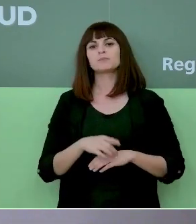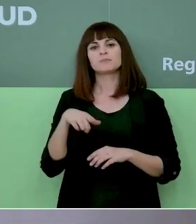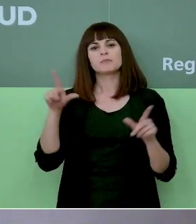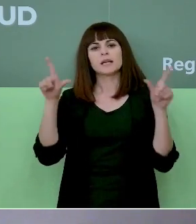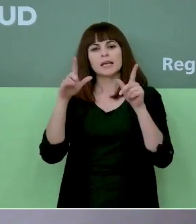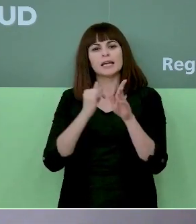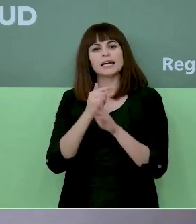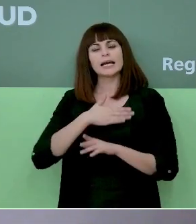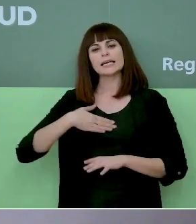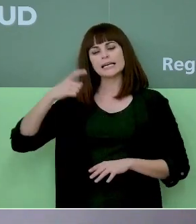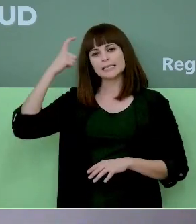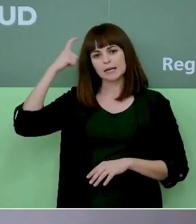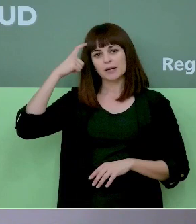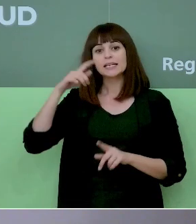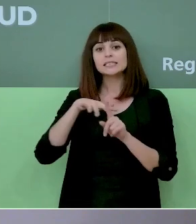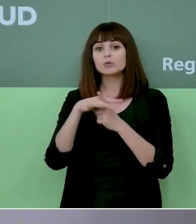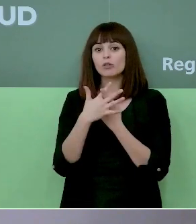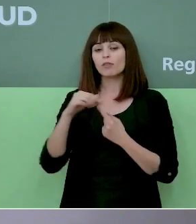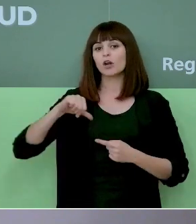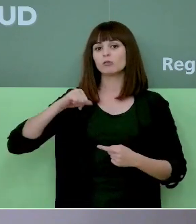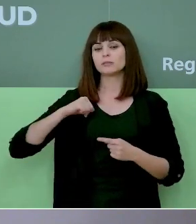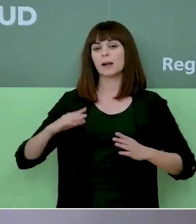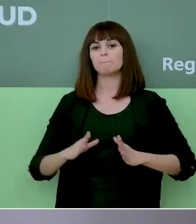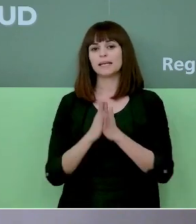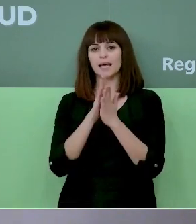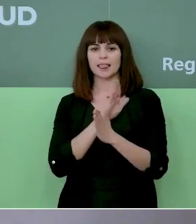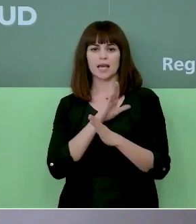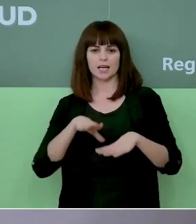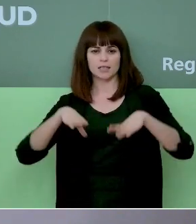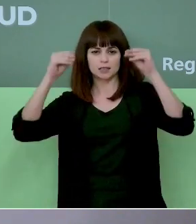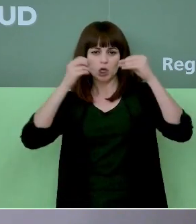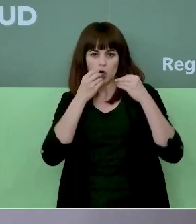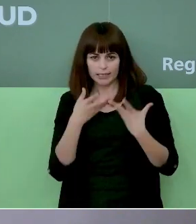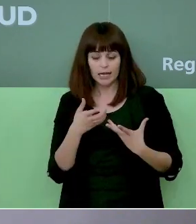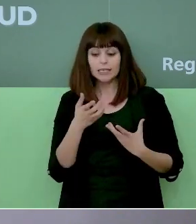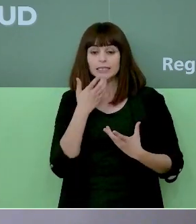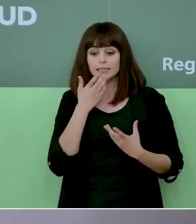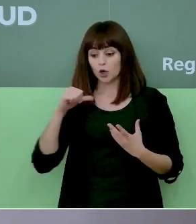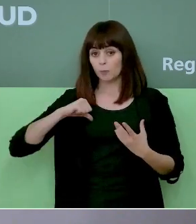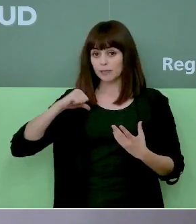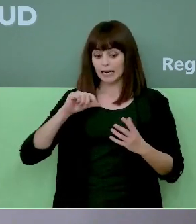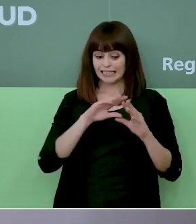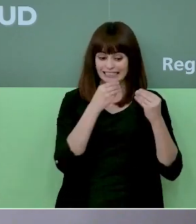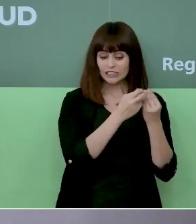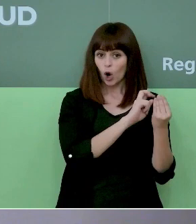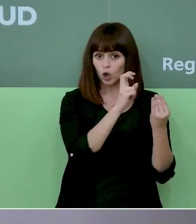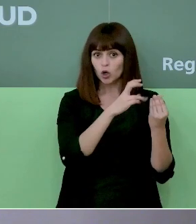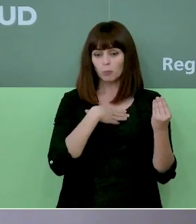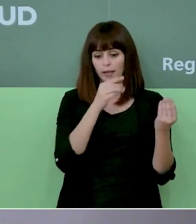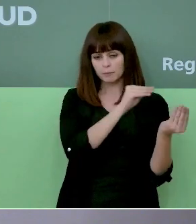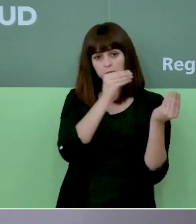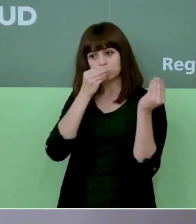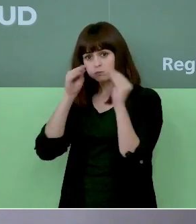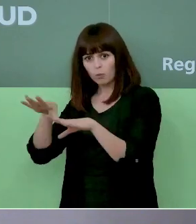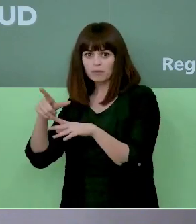quiere saber en qué situación asistencial se encuentra el hospital Virgen del Castillo y si con el colapso en otros centros habría riesgo para los ciudadanos de Yecla y Jumilla de